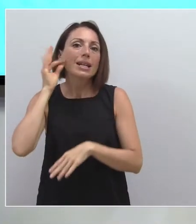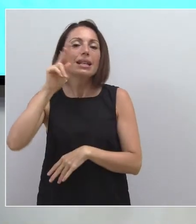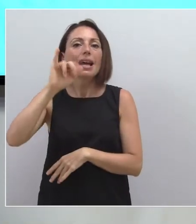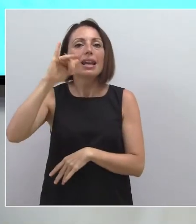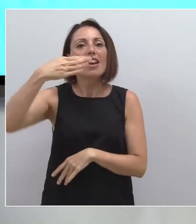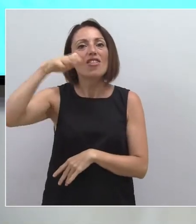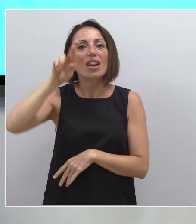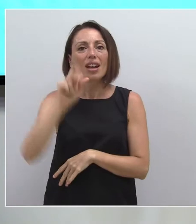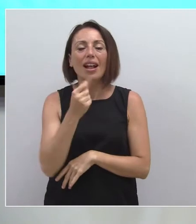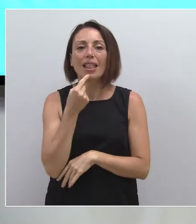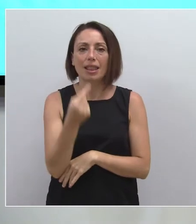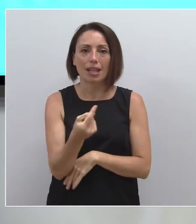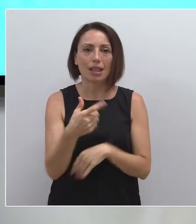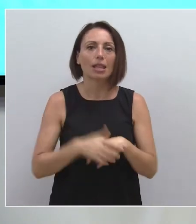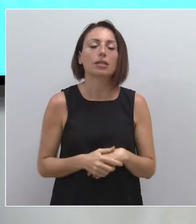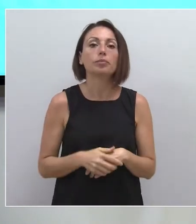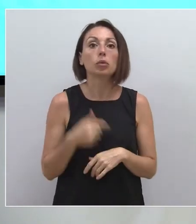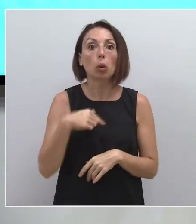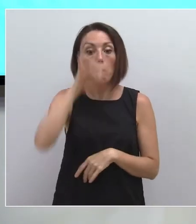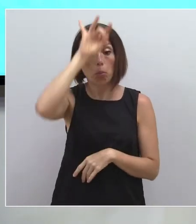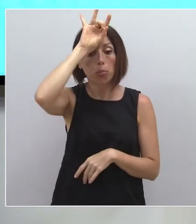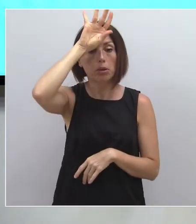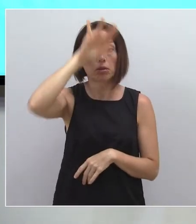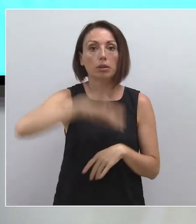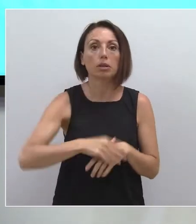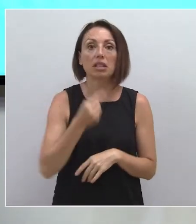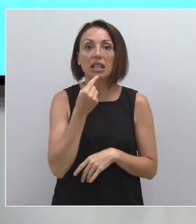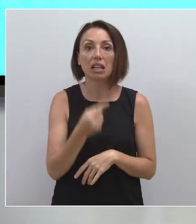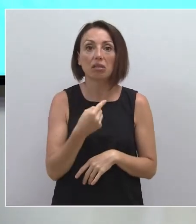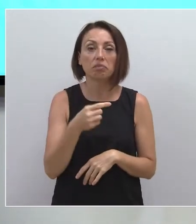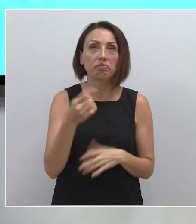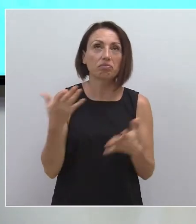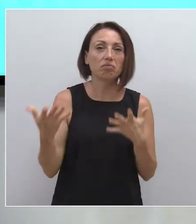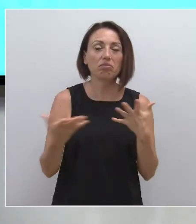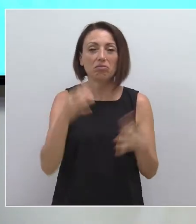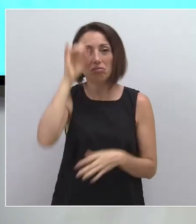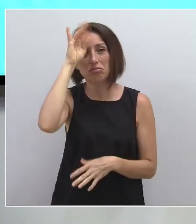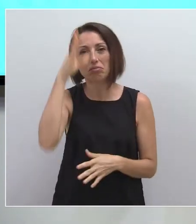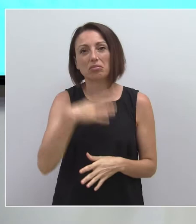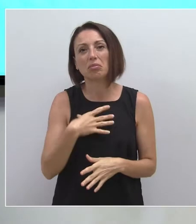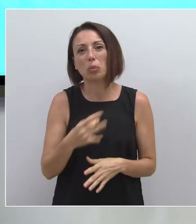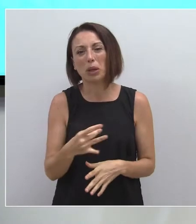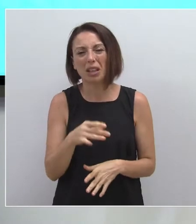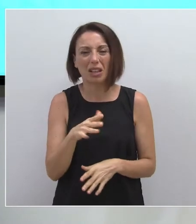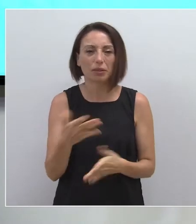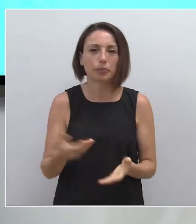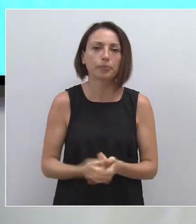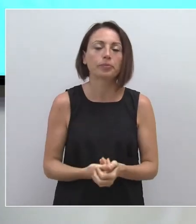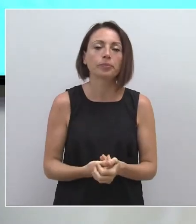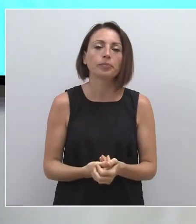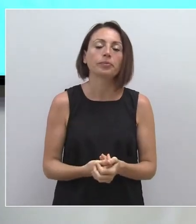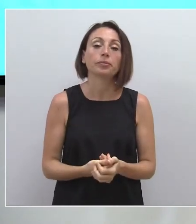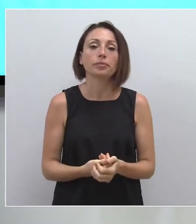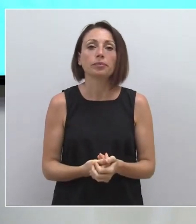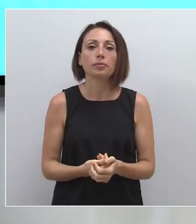pues mire, sinceramente, pues me sorprende. Si le dijera que me sorprenden, pues quizás le engañaría, ¿no? Me engañaría por lo